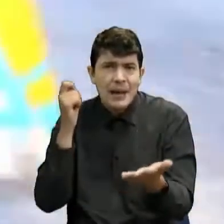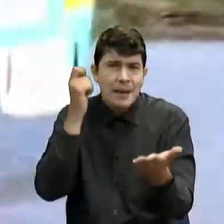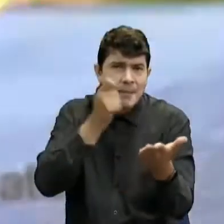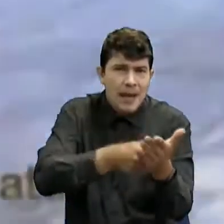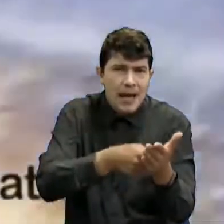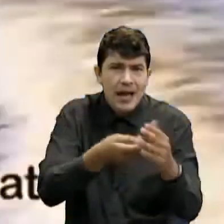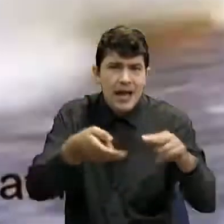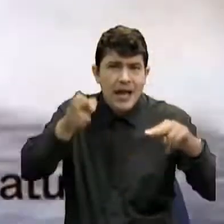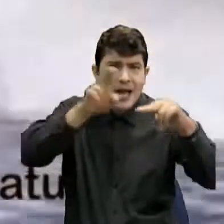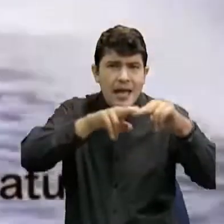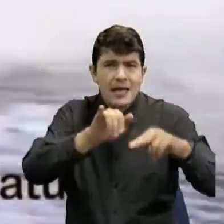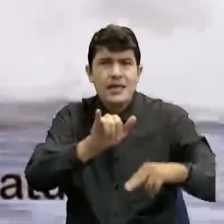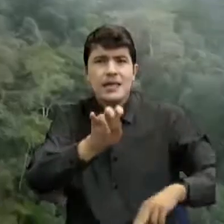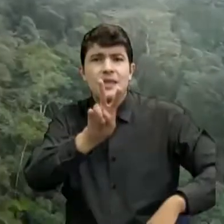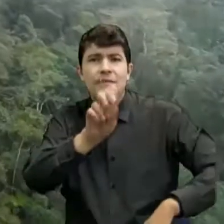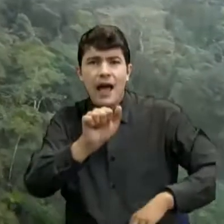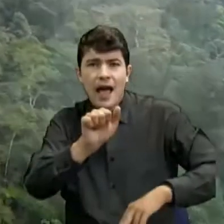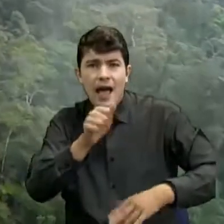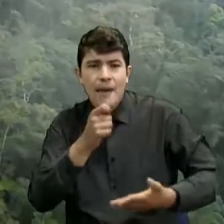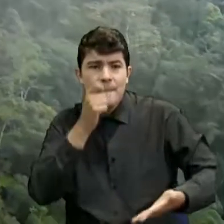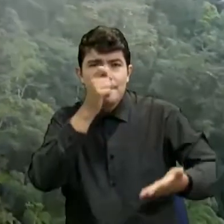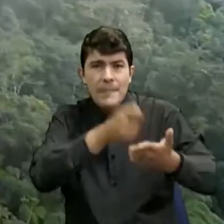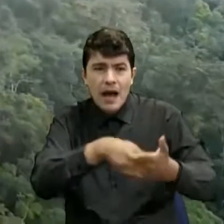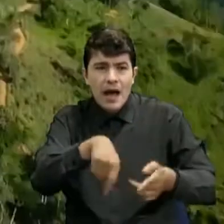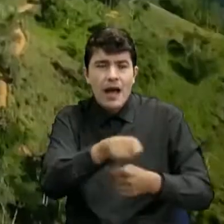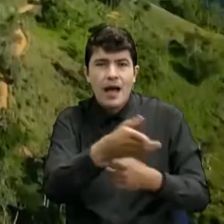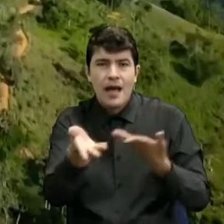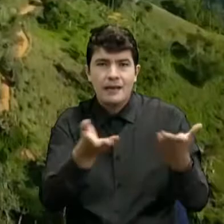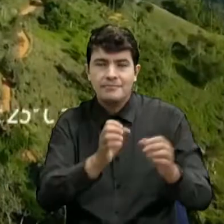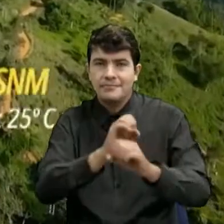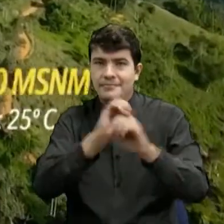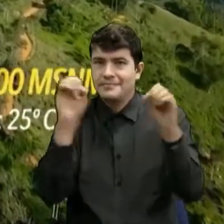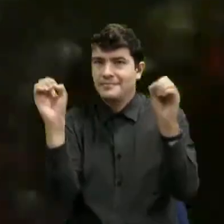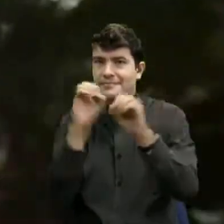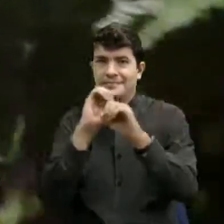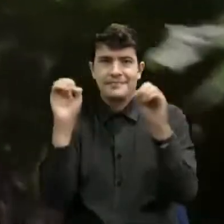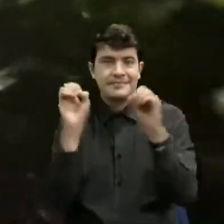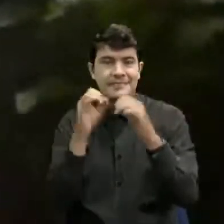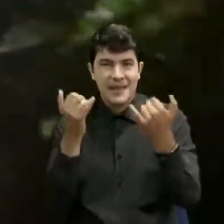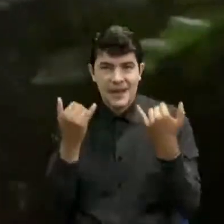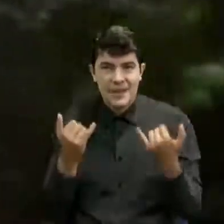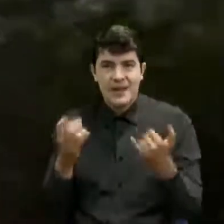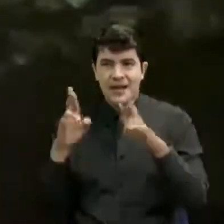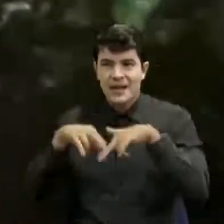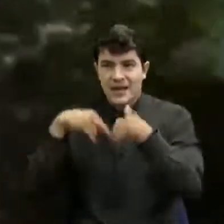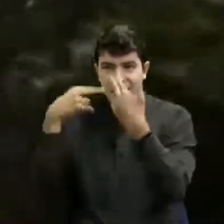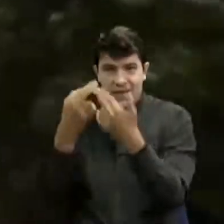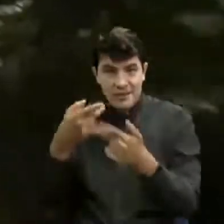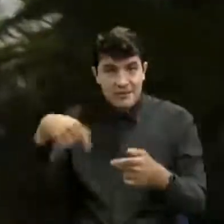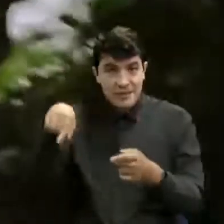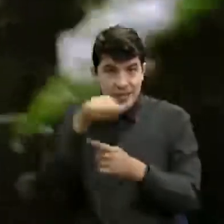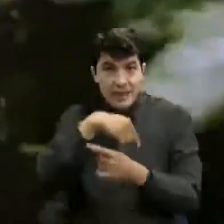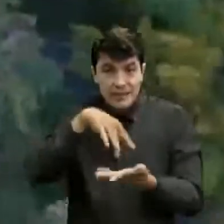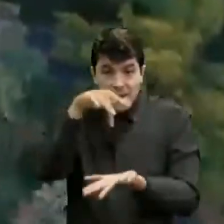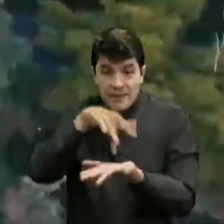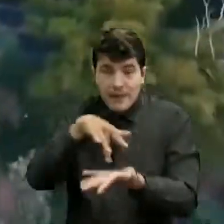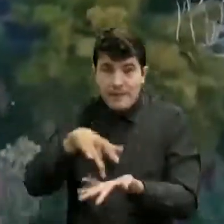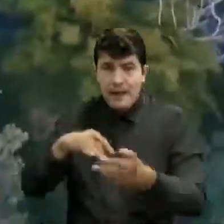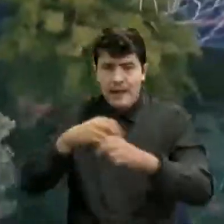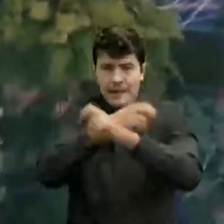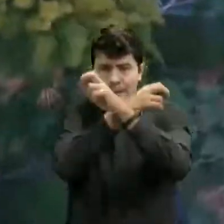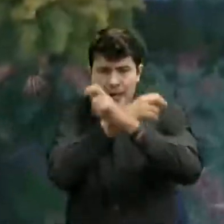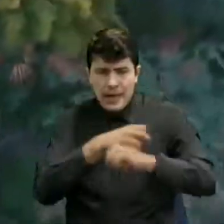IVA para acceder a estos servicios. Si se va a hacer una convención, si usted va a asistir a un parque de